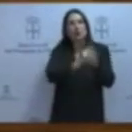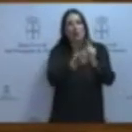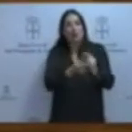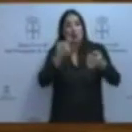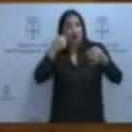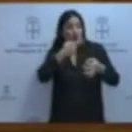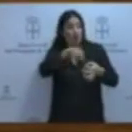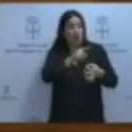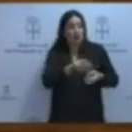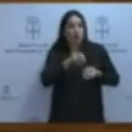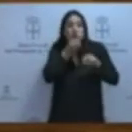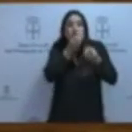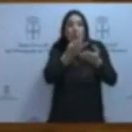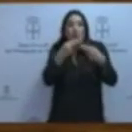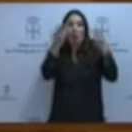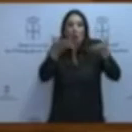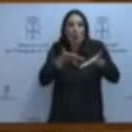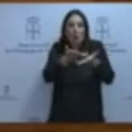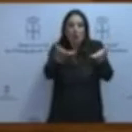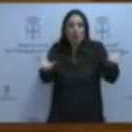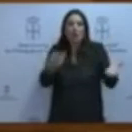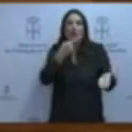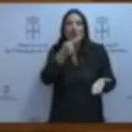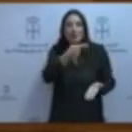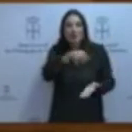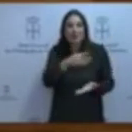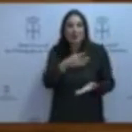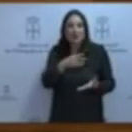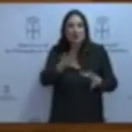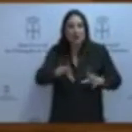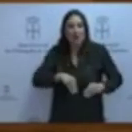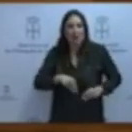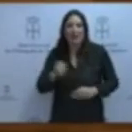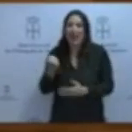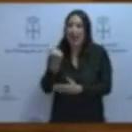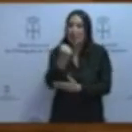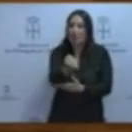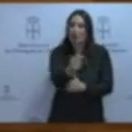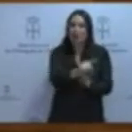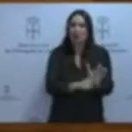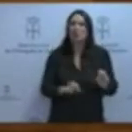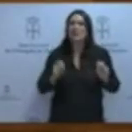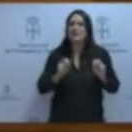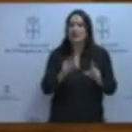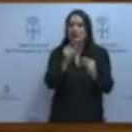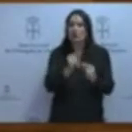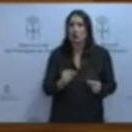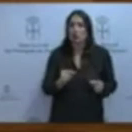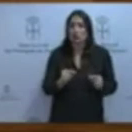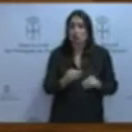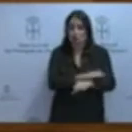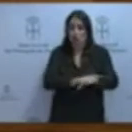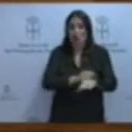declaraciones públicas diciendo que están dispuestos a apoyar sin condiciones los presupuestos del Gobierno socialista